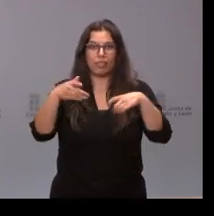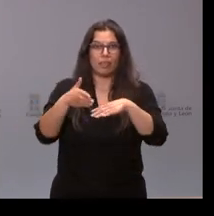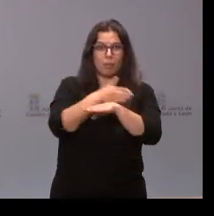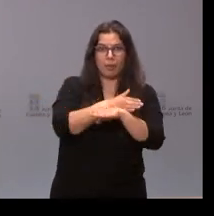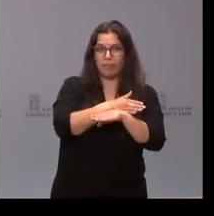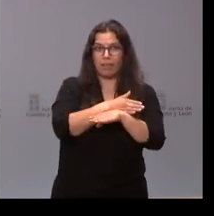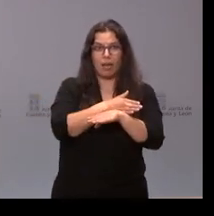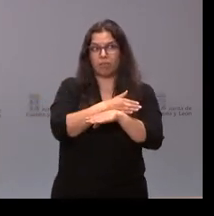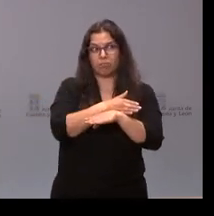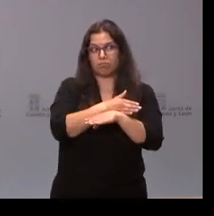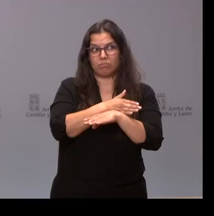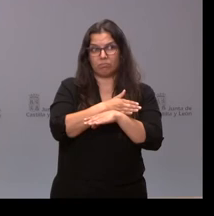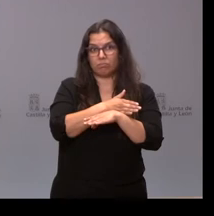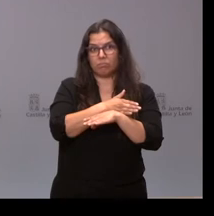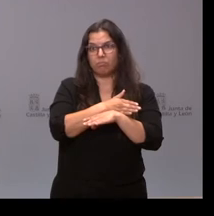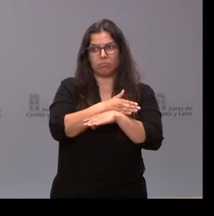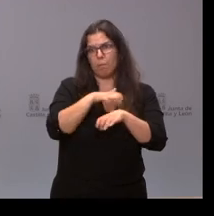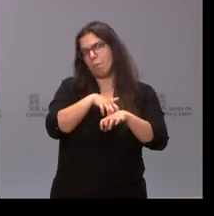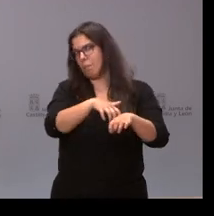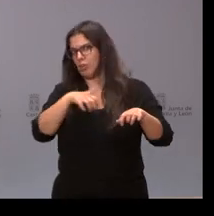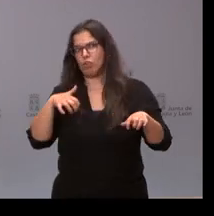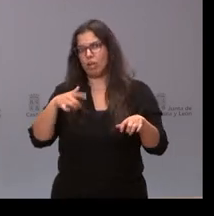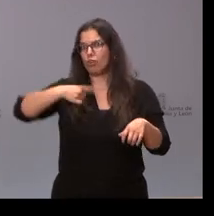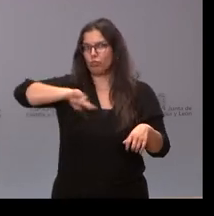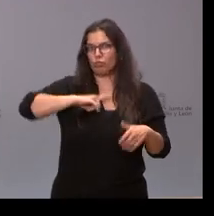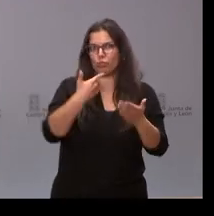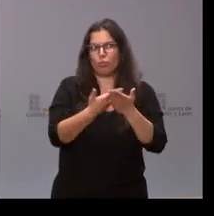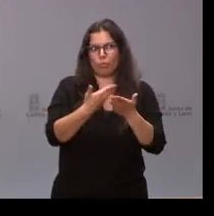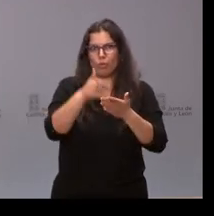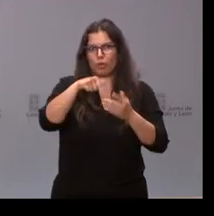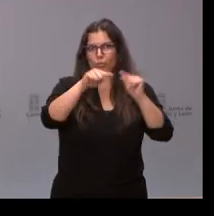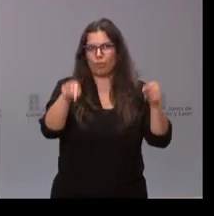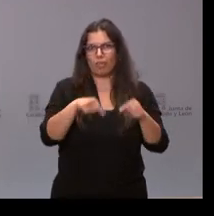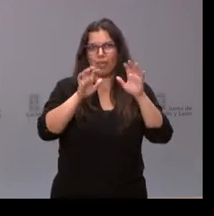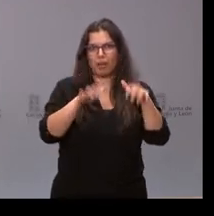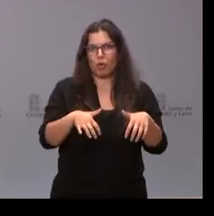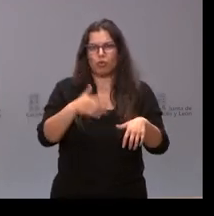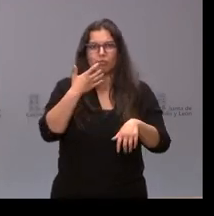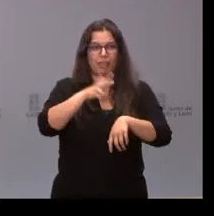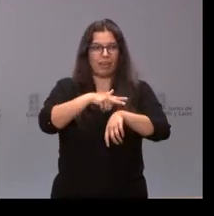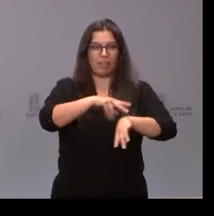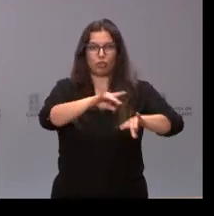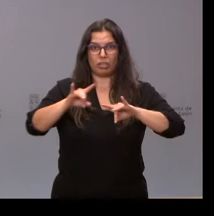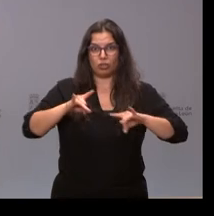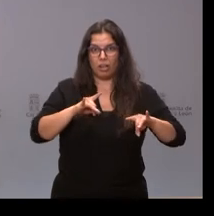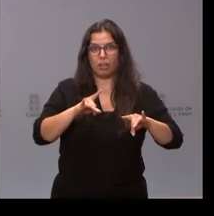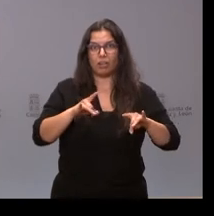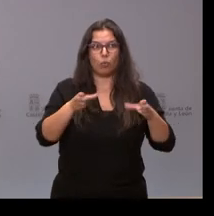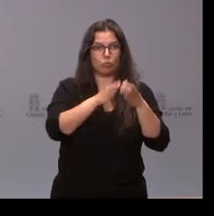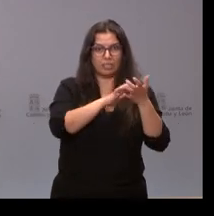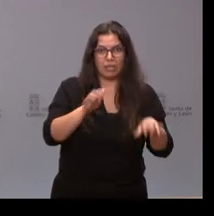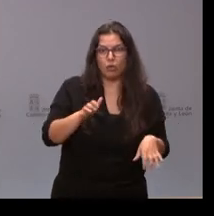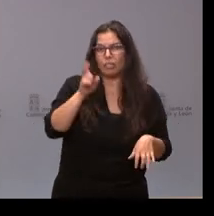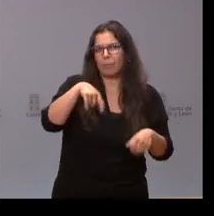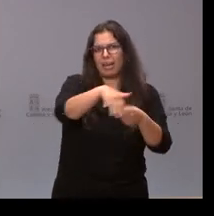mantiene prácticamente en un nivel muy alto, al menos hemos comprobado aquí en la provincia de León, en la delegación territorial y en todas las áreas